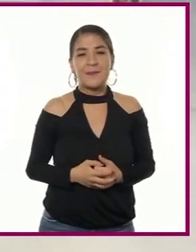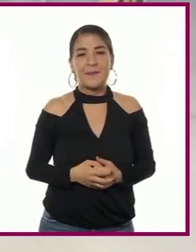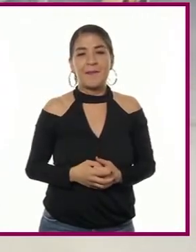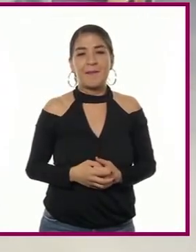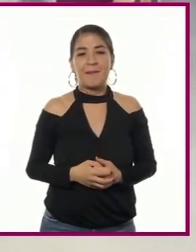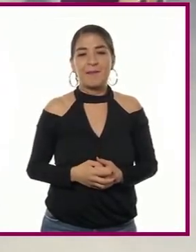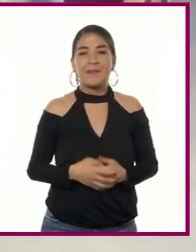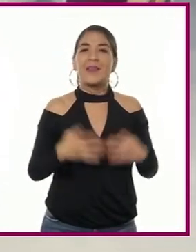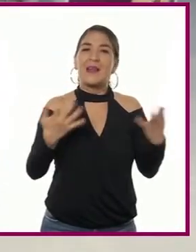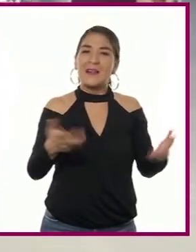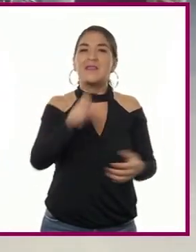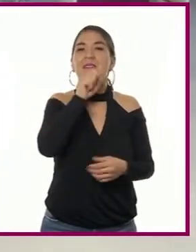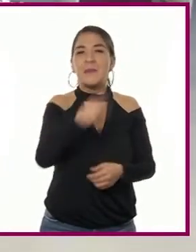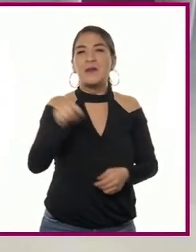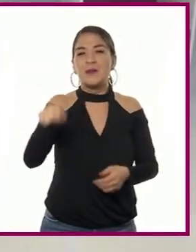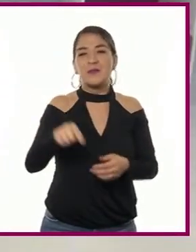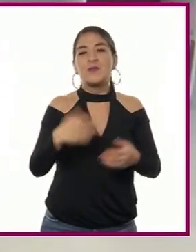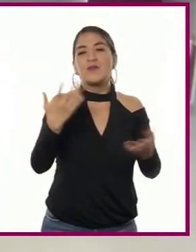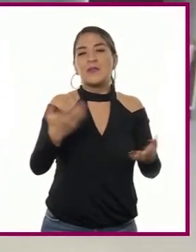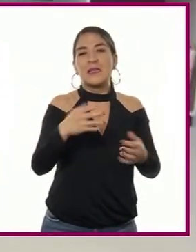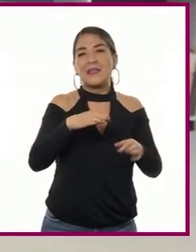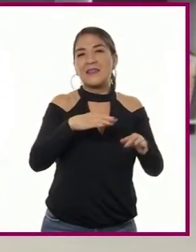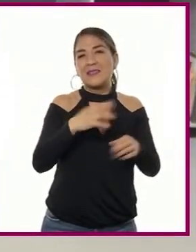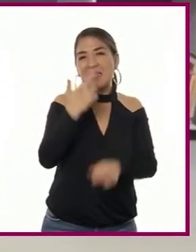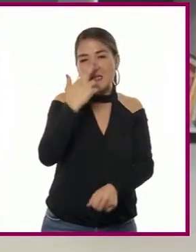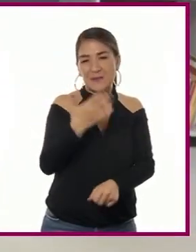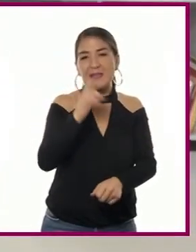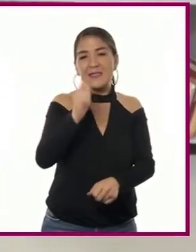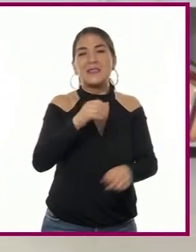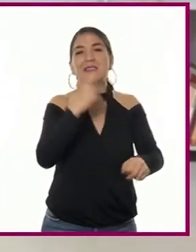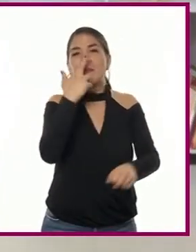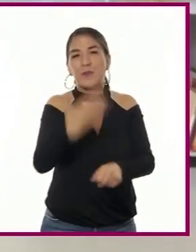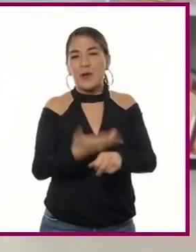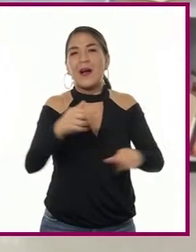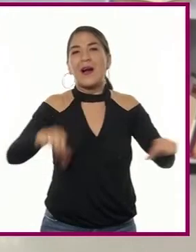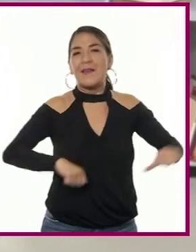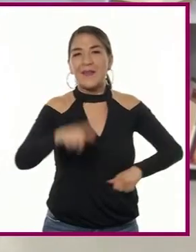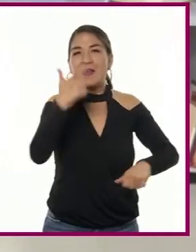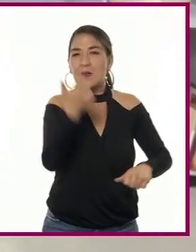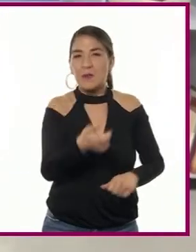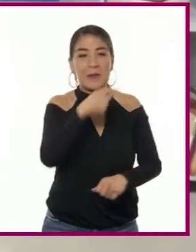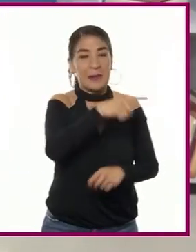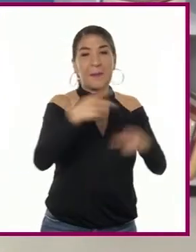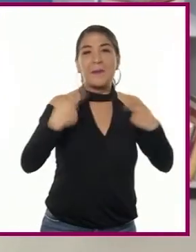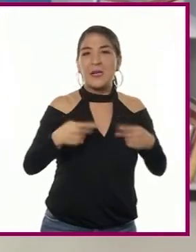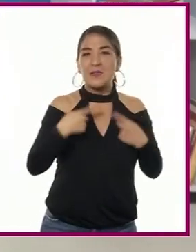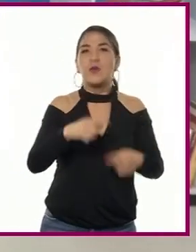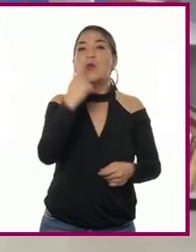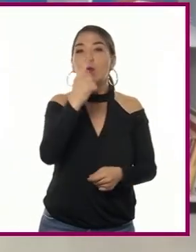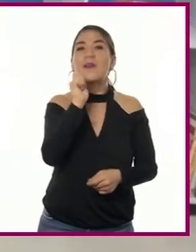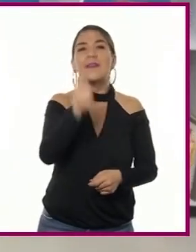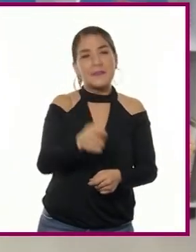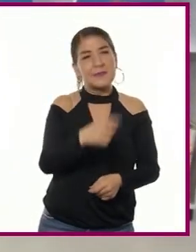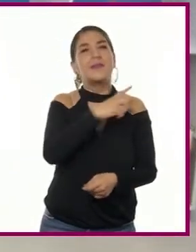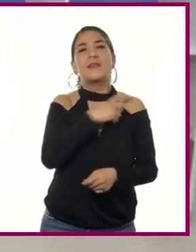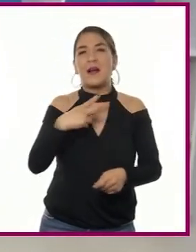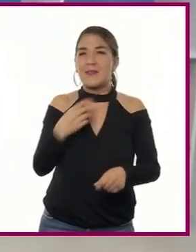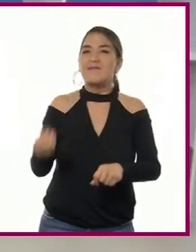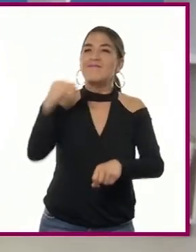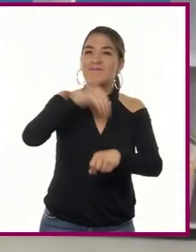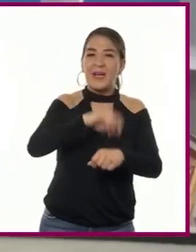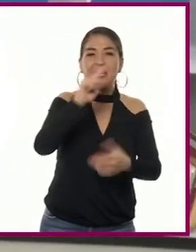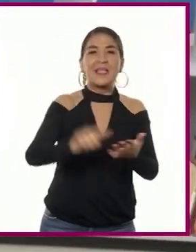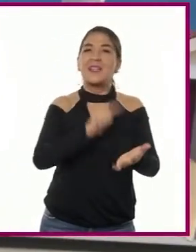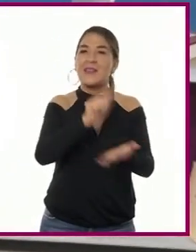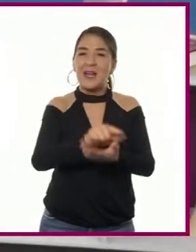Sin embargo, el aspecto económico no fue el único que le interesaba al visitador, ya que también debía implementar reformas en el